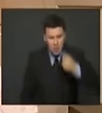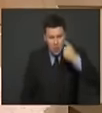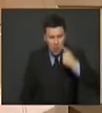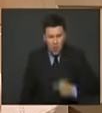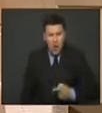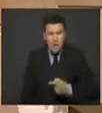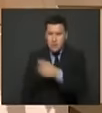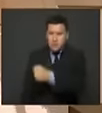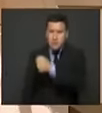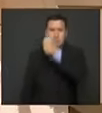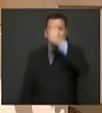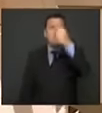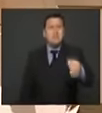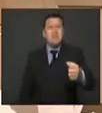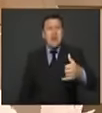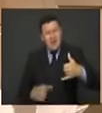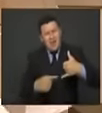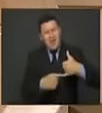Puerto Libertador